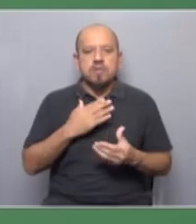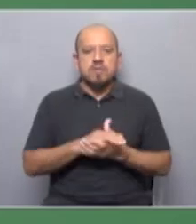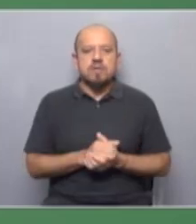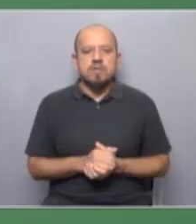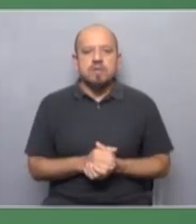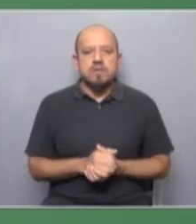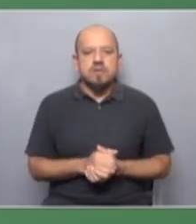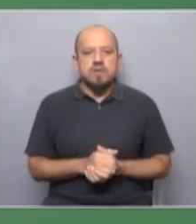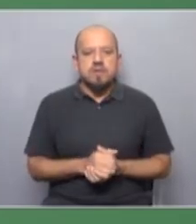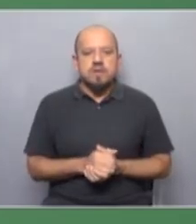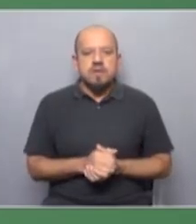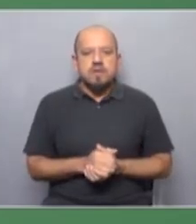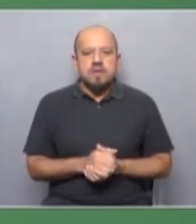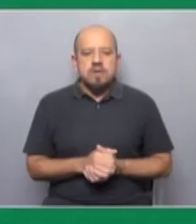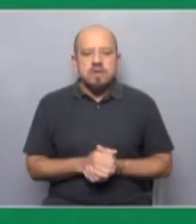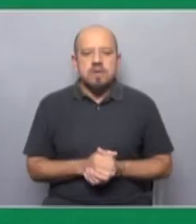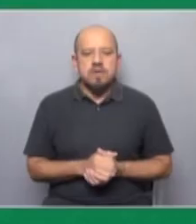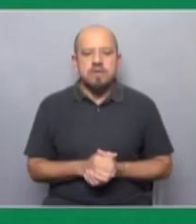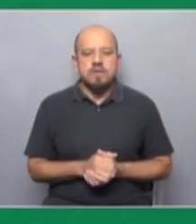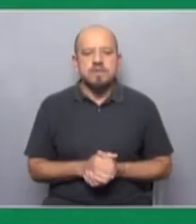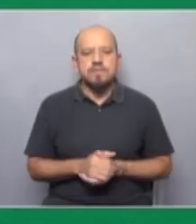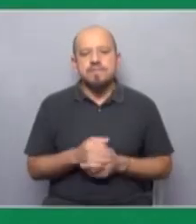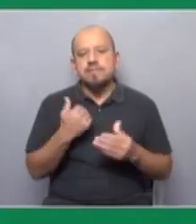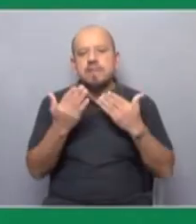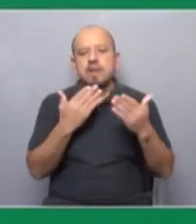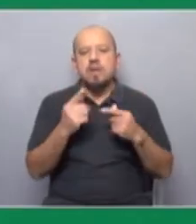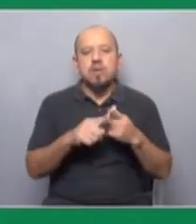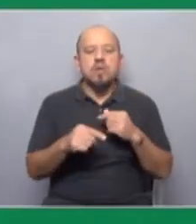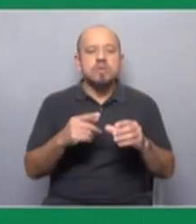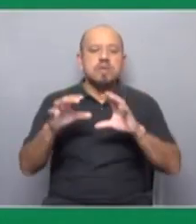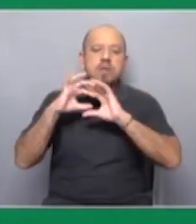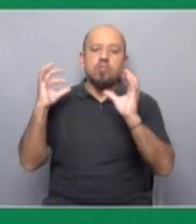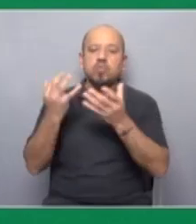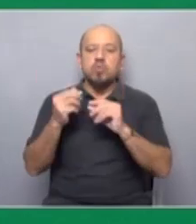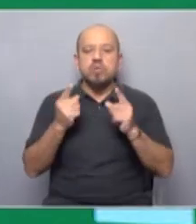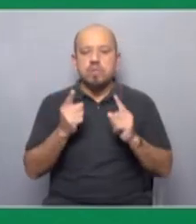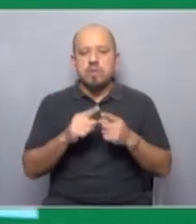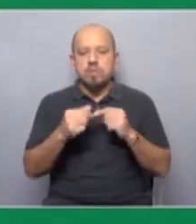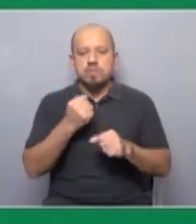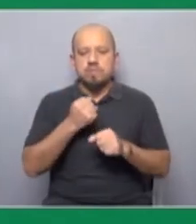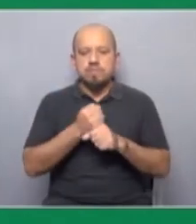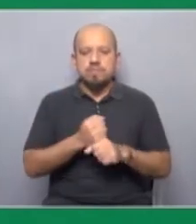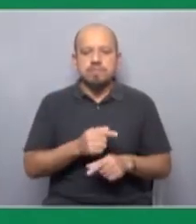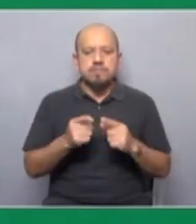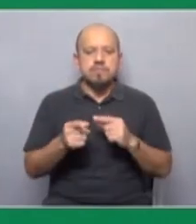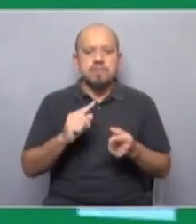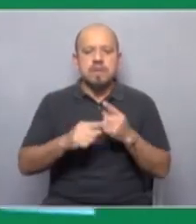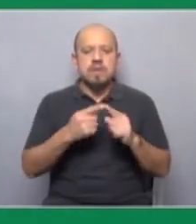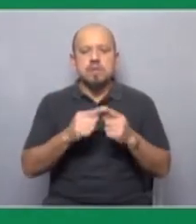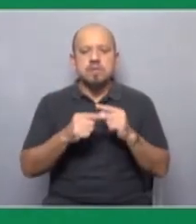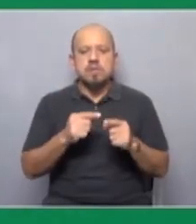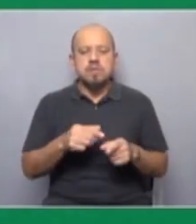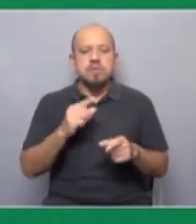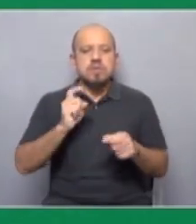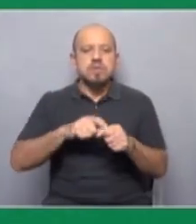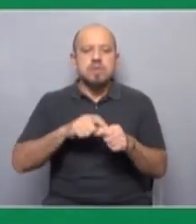noches muchas gracias a ustedes Bueno estábamos hablando del nuevo escenario en el mundo también del trabajo y las relaciones laborales y